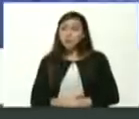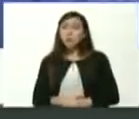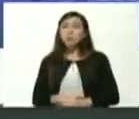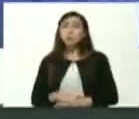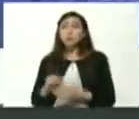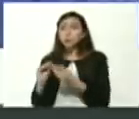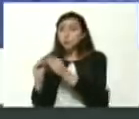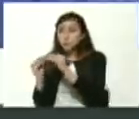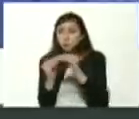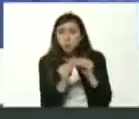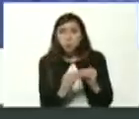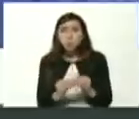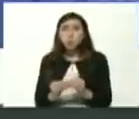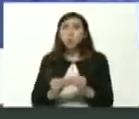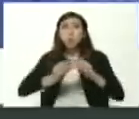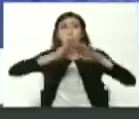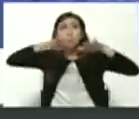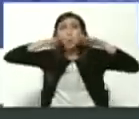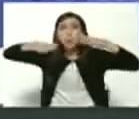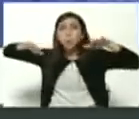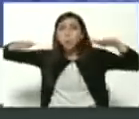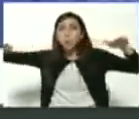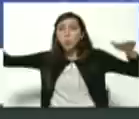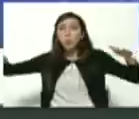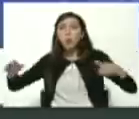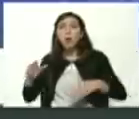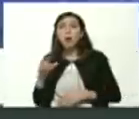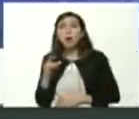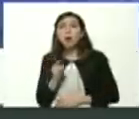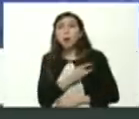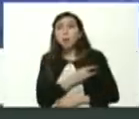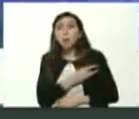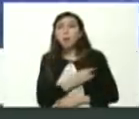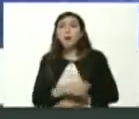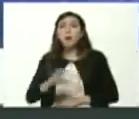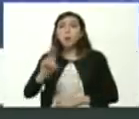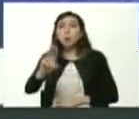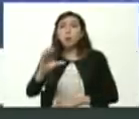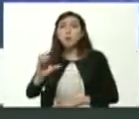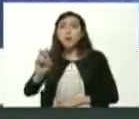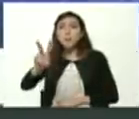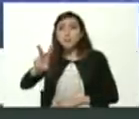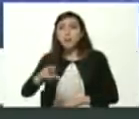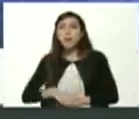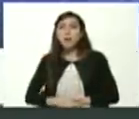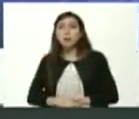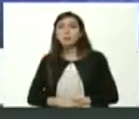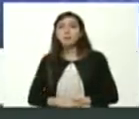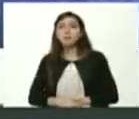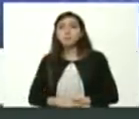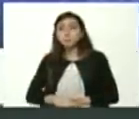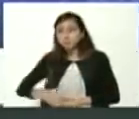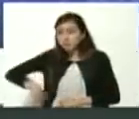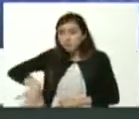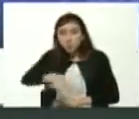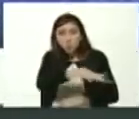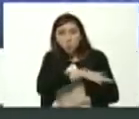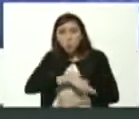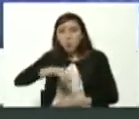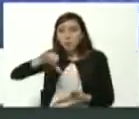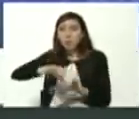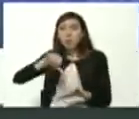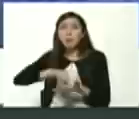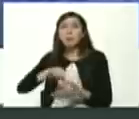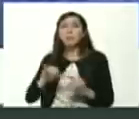esa obra arquitectónica que es la Universidad Central de Venezuela el campus universitario de la Universidad